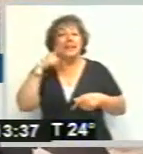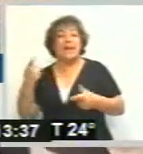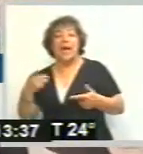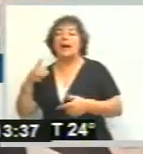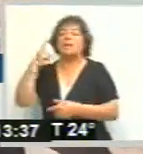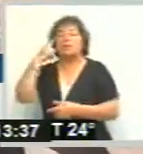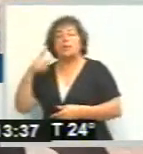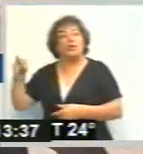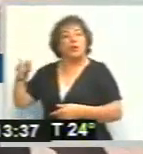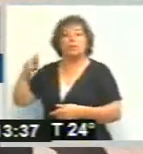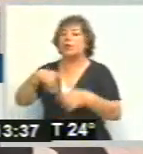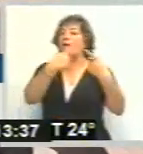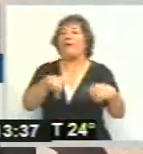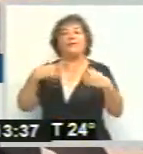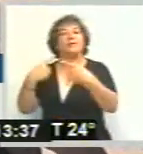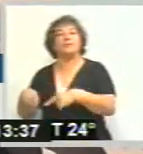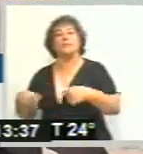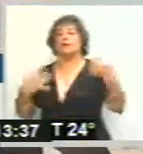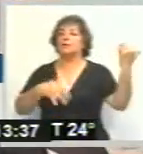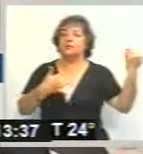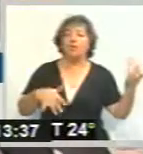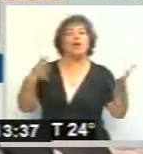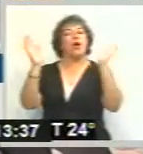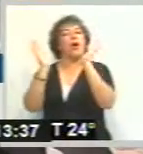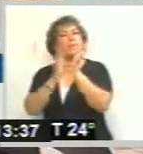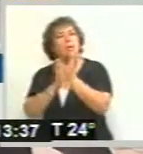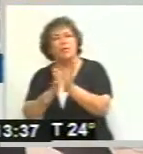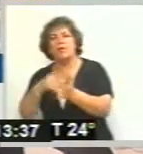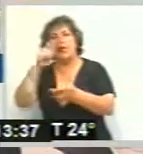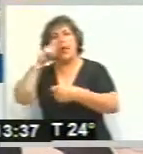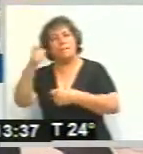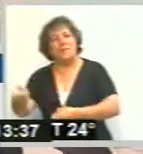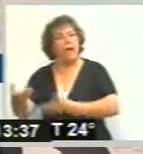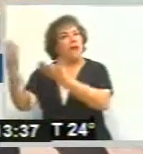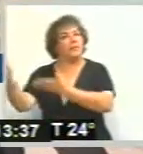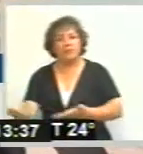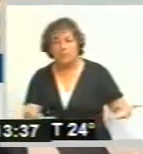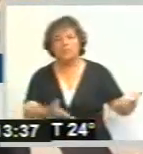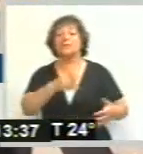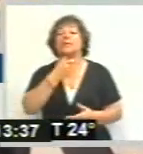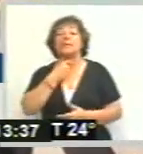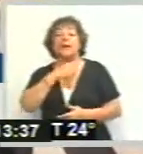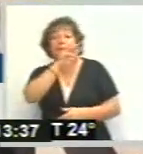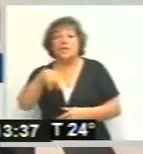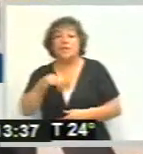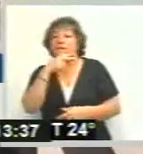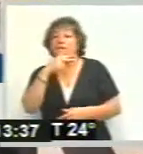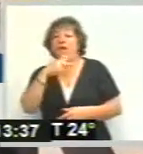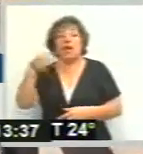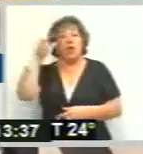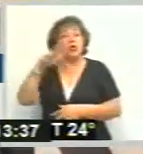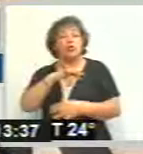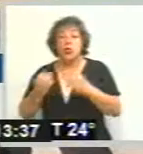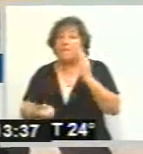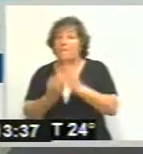los peregrinos con distintos espectáculos, aplaudiéndolos, invitar a toda la gente que quiera venir el viernes a las 8 y media de la mañana a